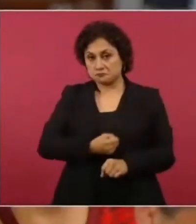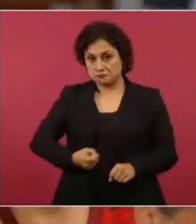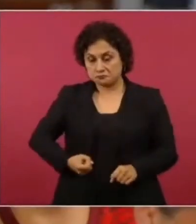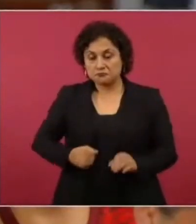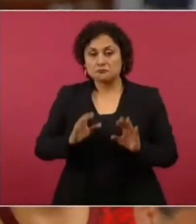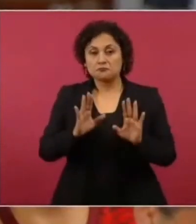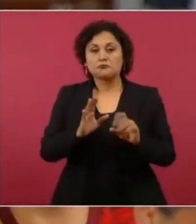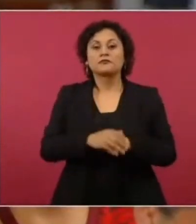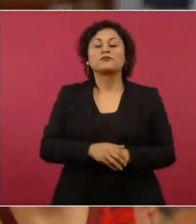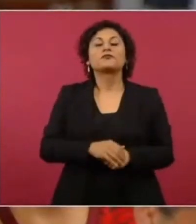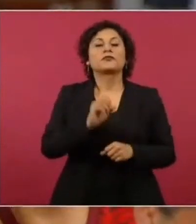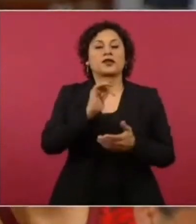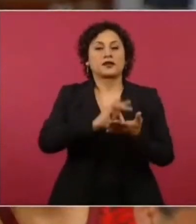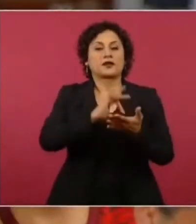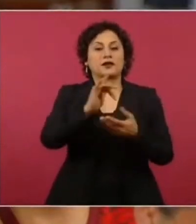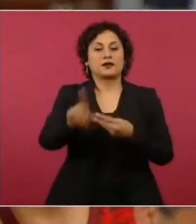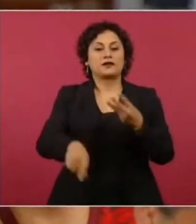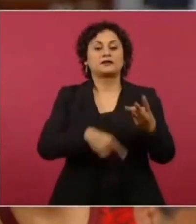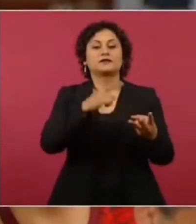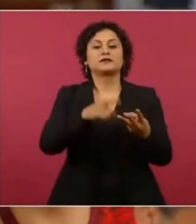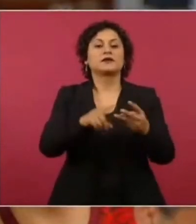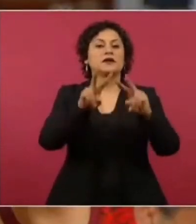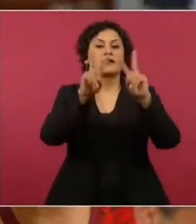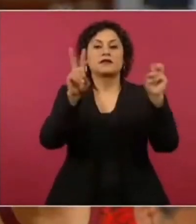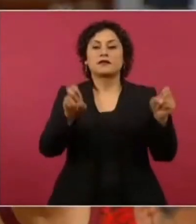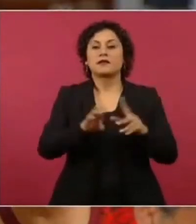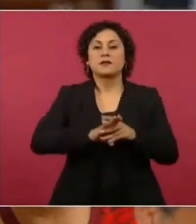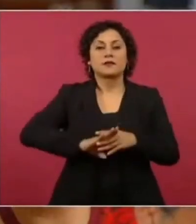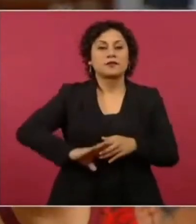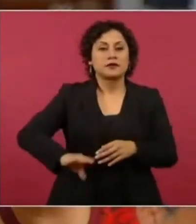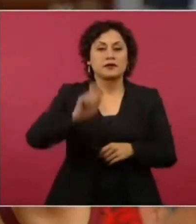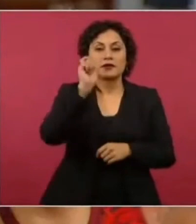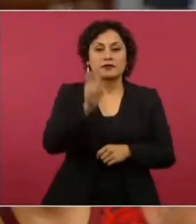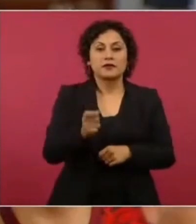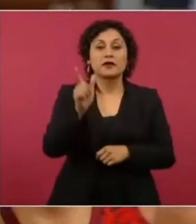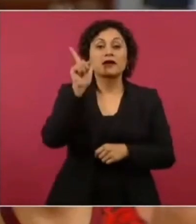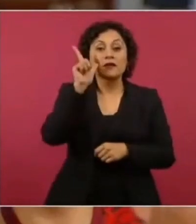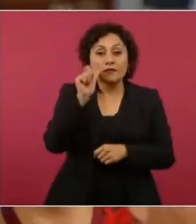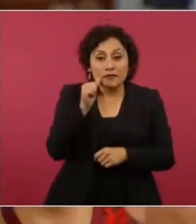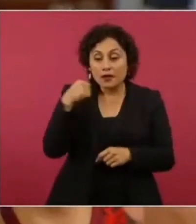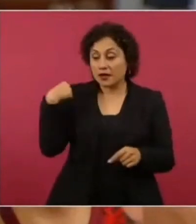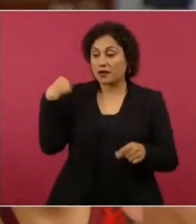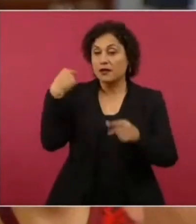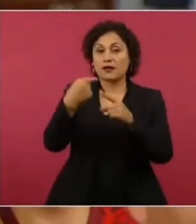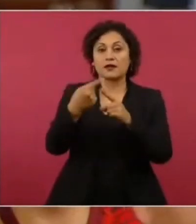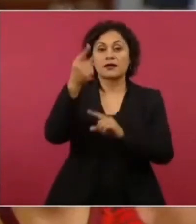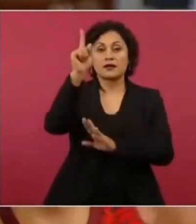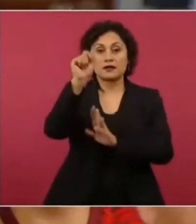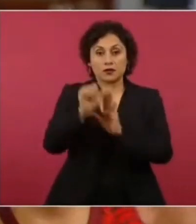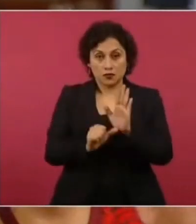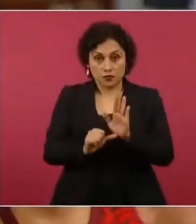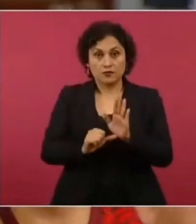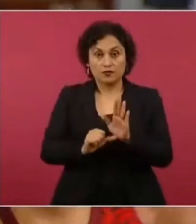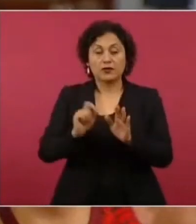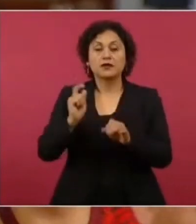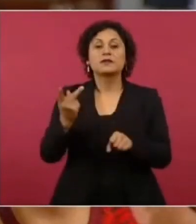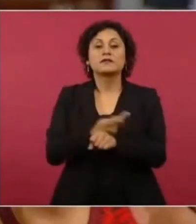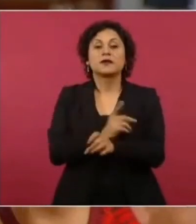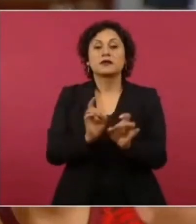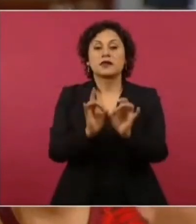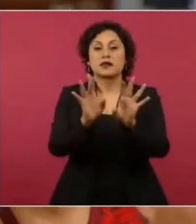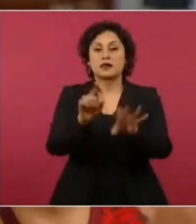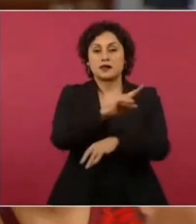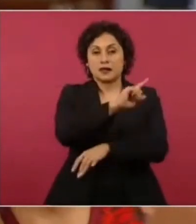Acerca de la cuestión de migratoria, mañana se cumplió un mes de este incendio en la estación de Ciudad Juárez, Chihuahua